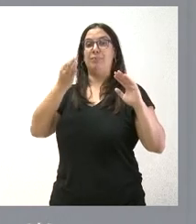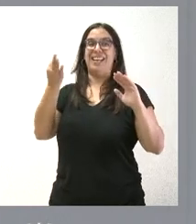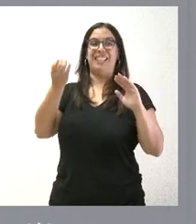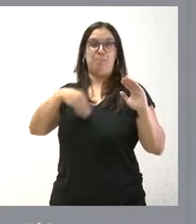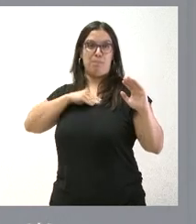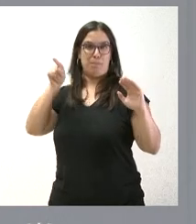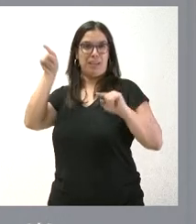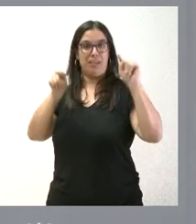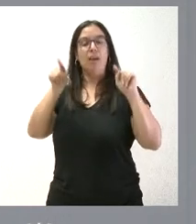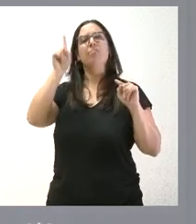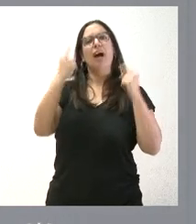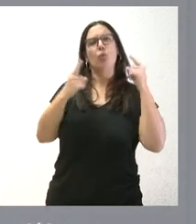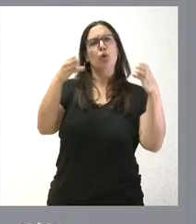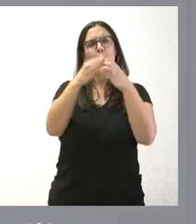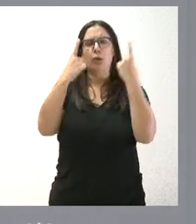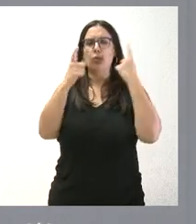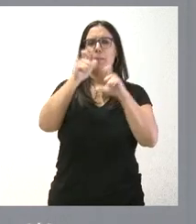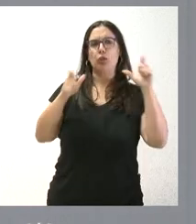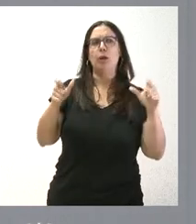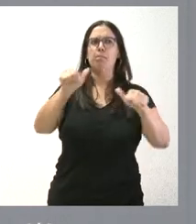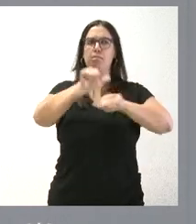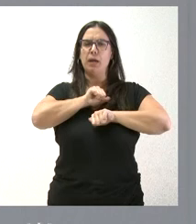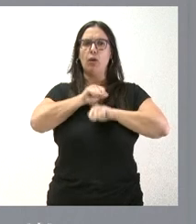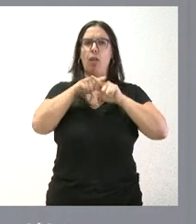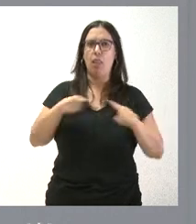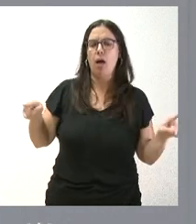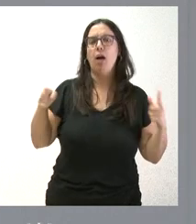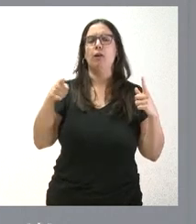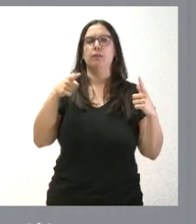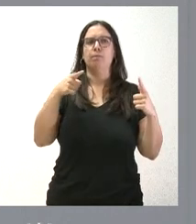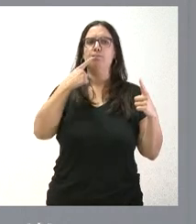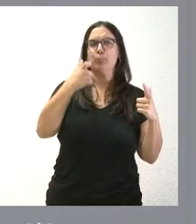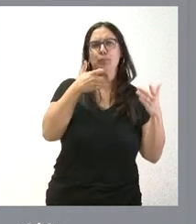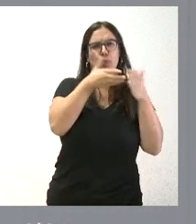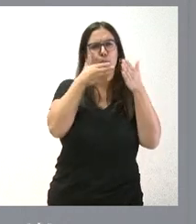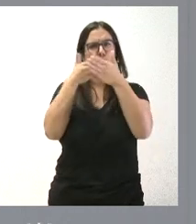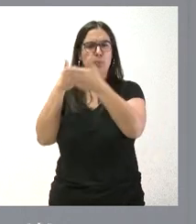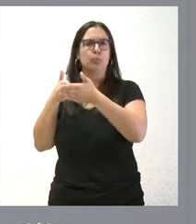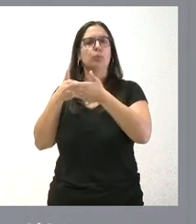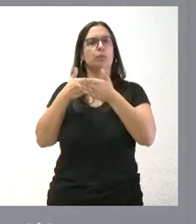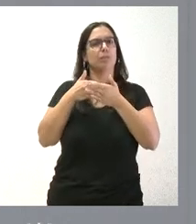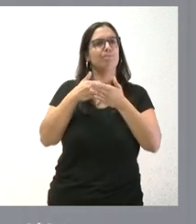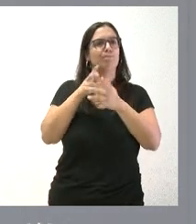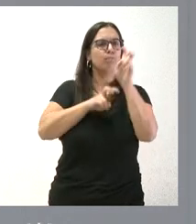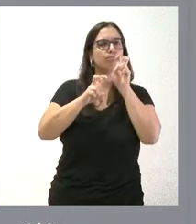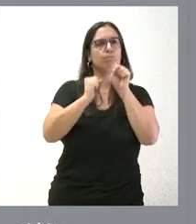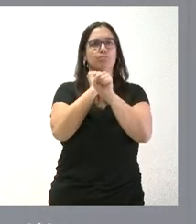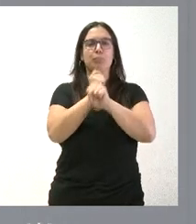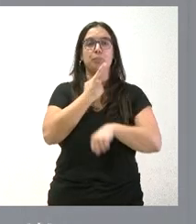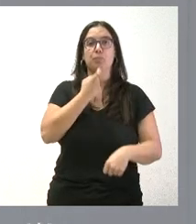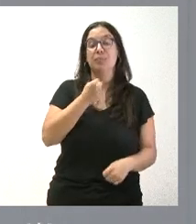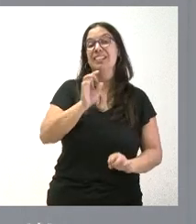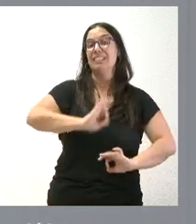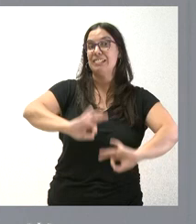personas, algunos colectivos que están en desempleo y algunos colectivos que tienen especiales dificultades para encontrar un puesto de trabajo. Y, muy